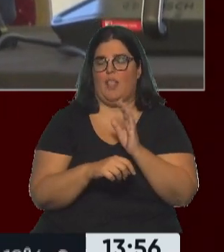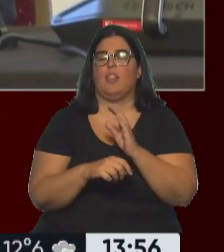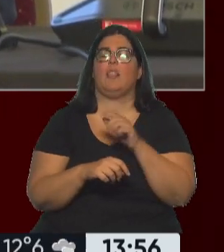Bien.